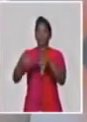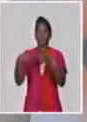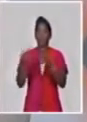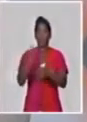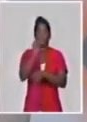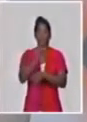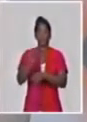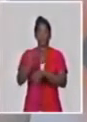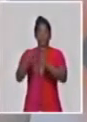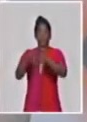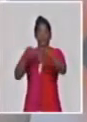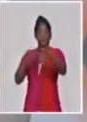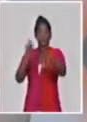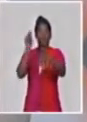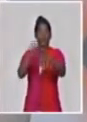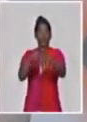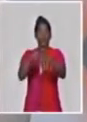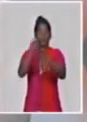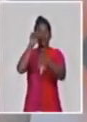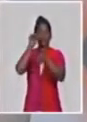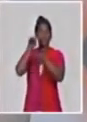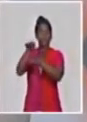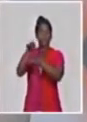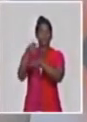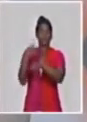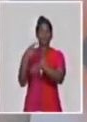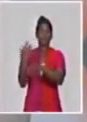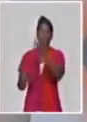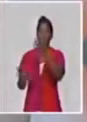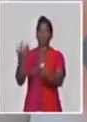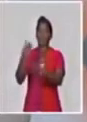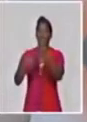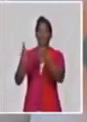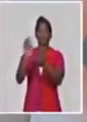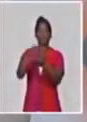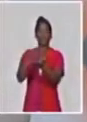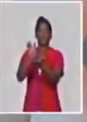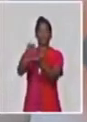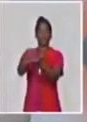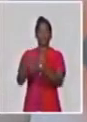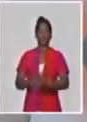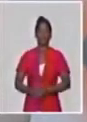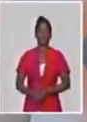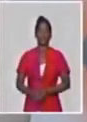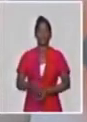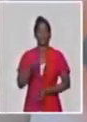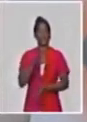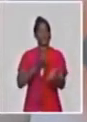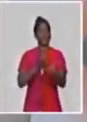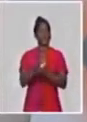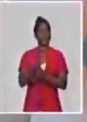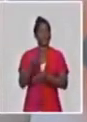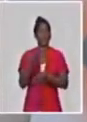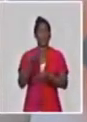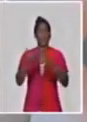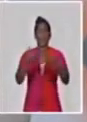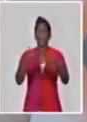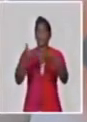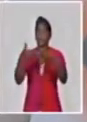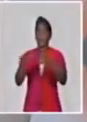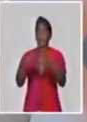se restablece el horario de servicio de bodega, carnicería, may, mercados de artículos industriales artesanales, así como mercados